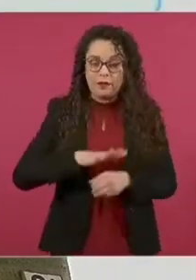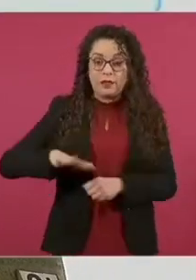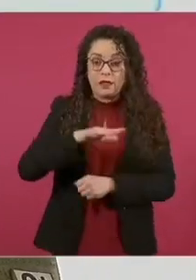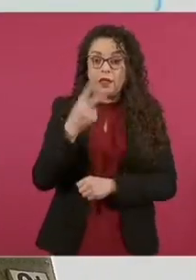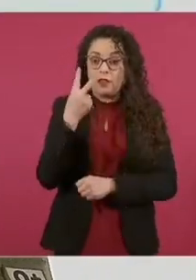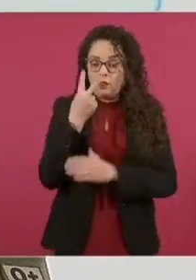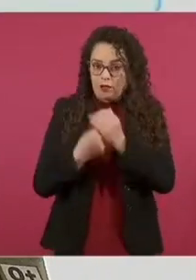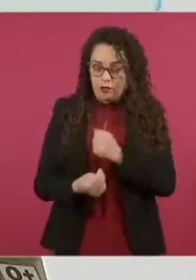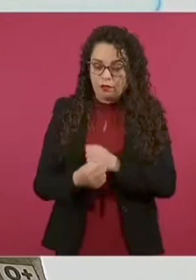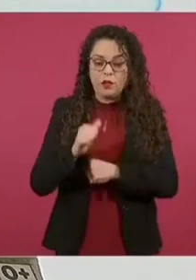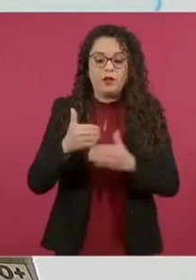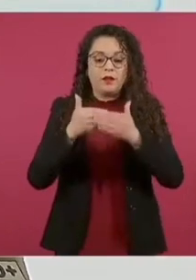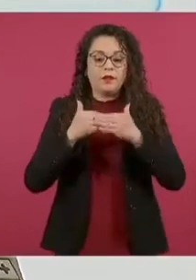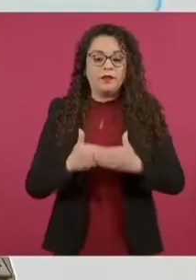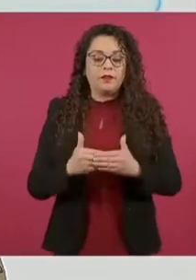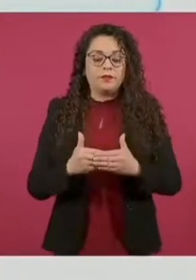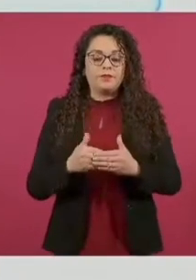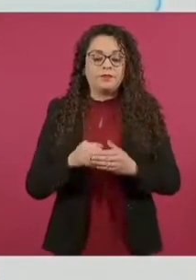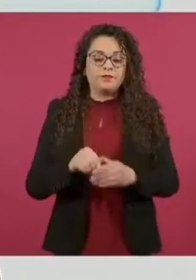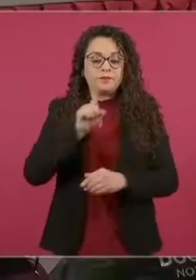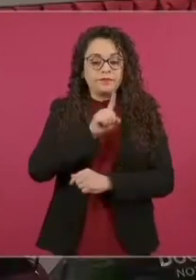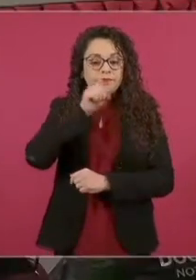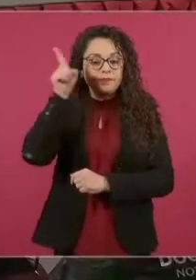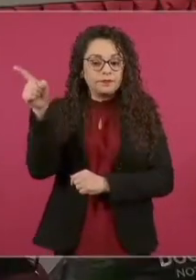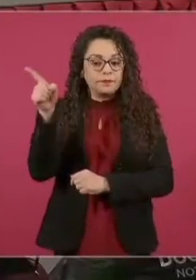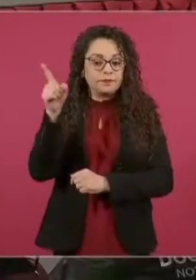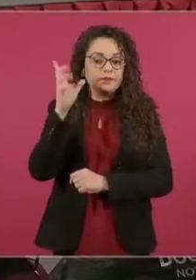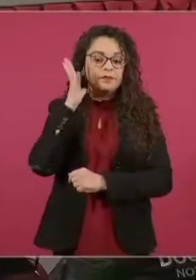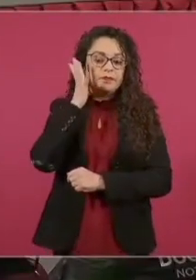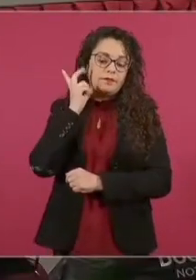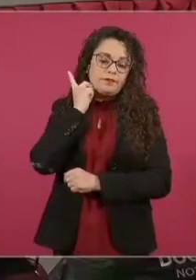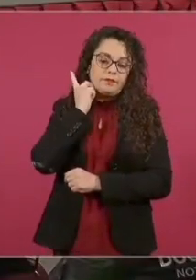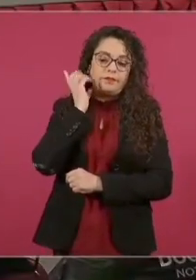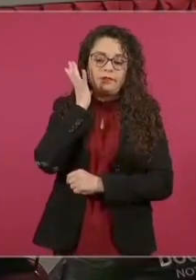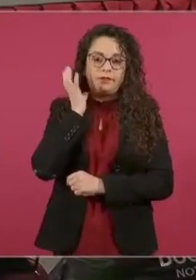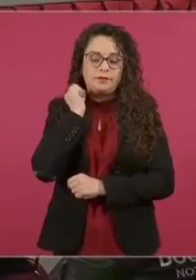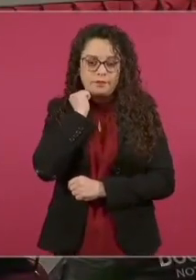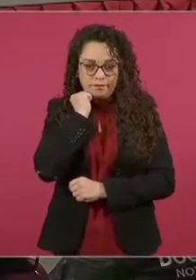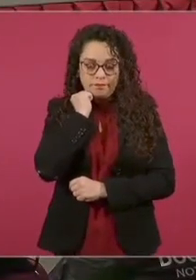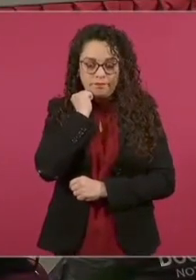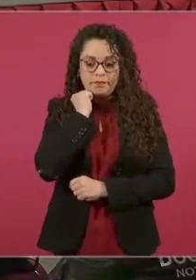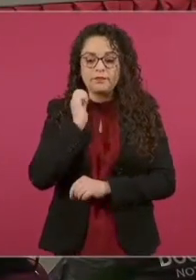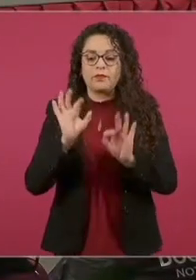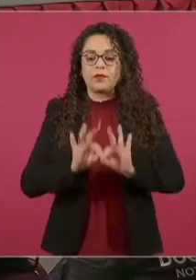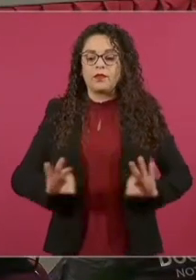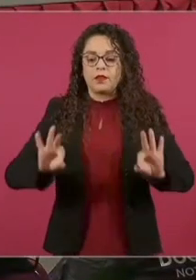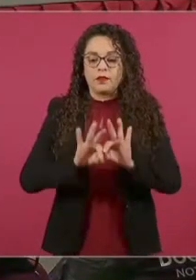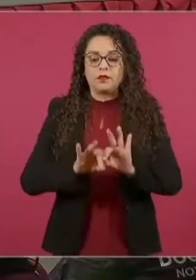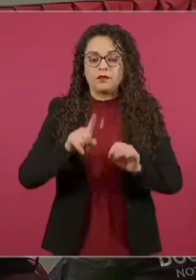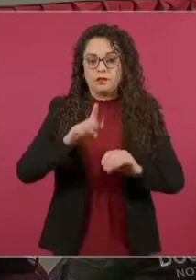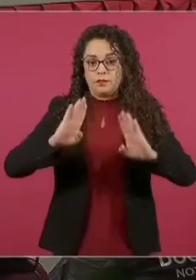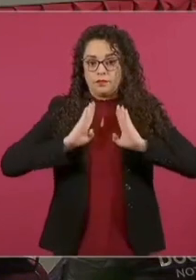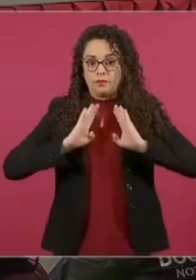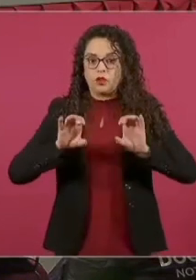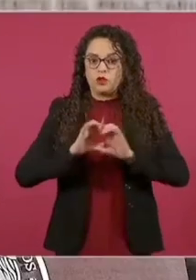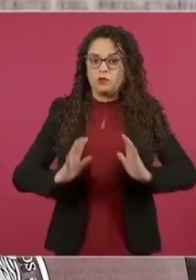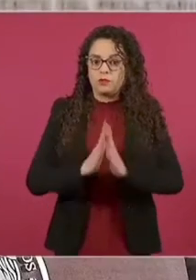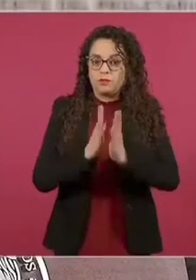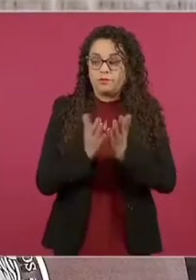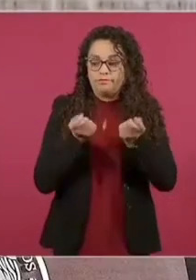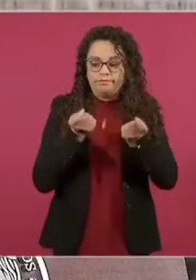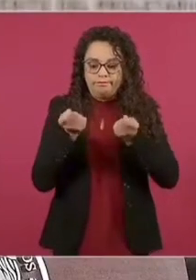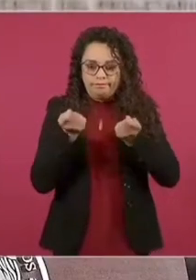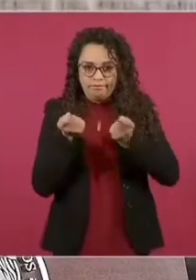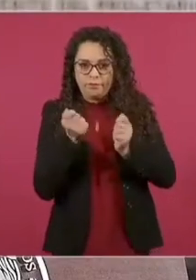establece el proyecto es que el Congreso de la Unión expedirá leyes que regulen la participación del Ejército, de la Armada, de la